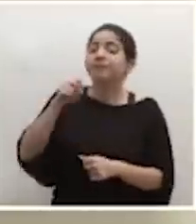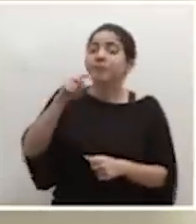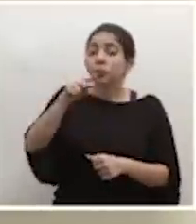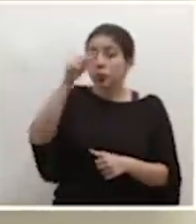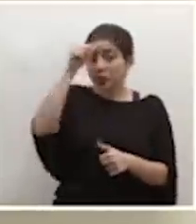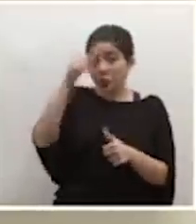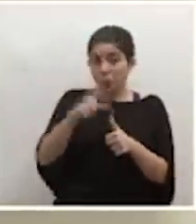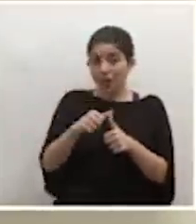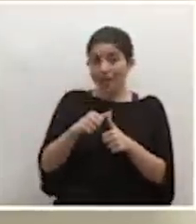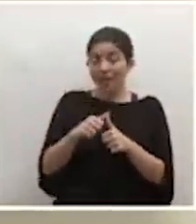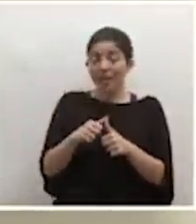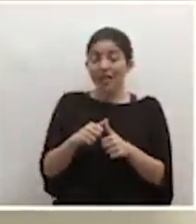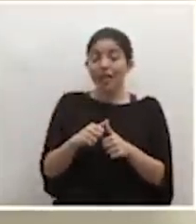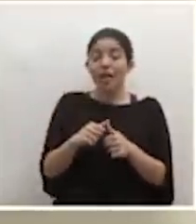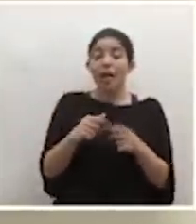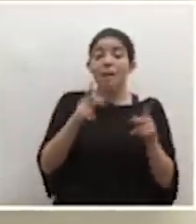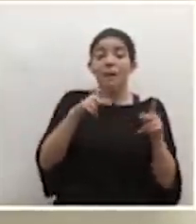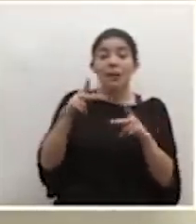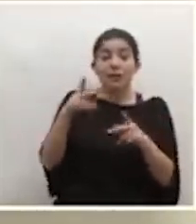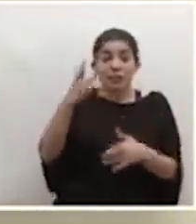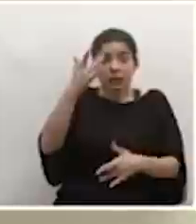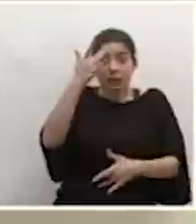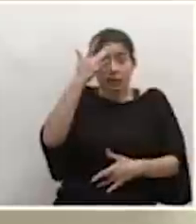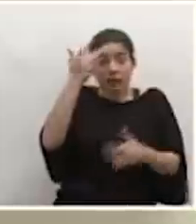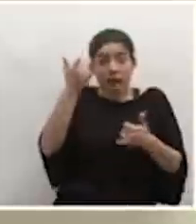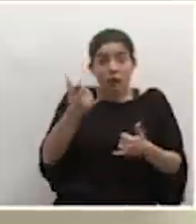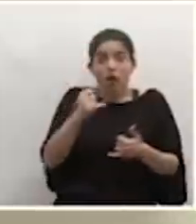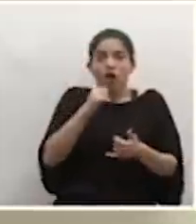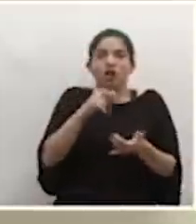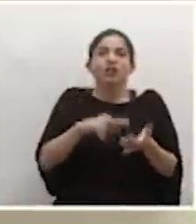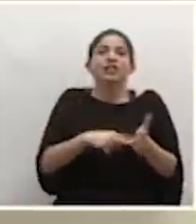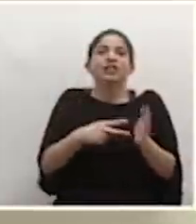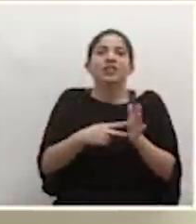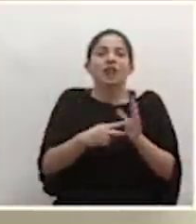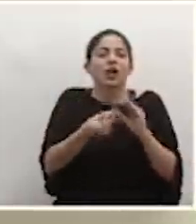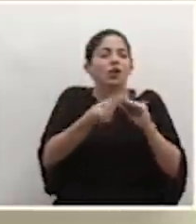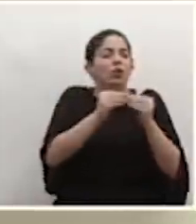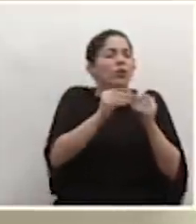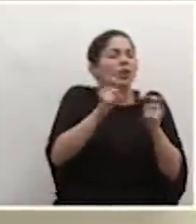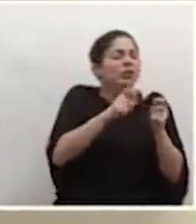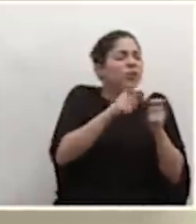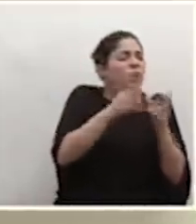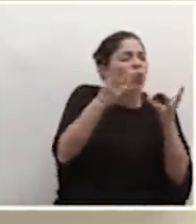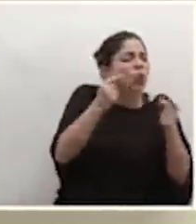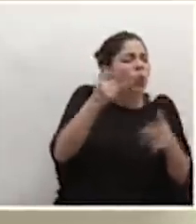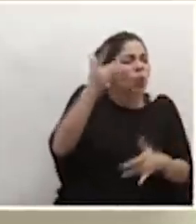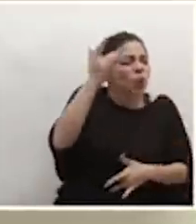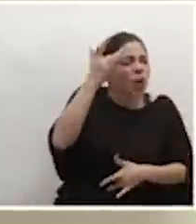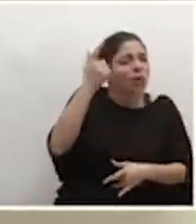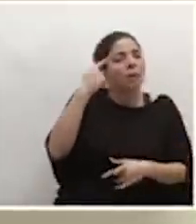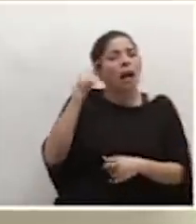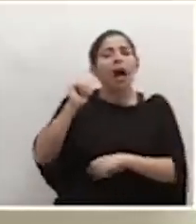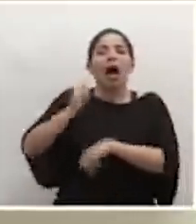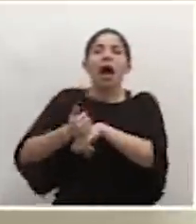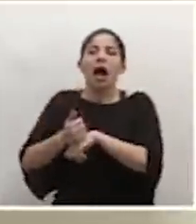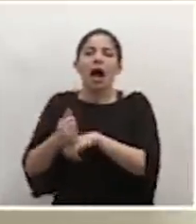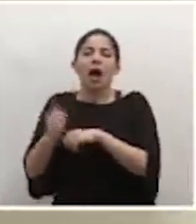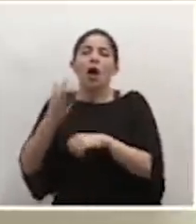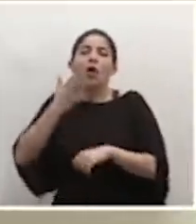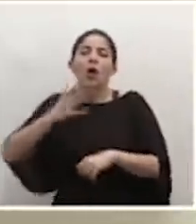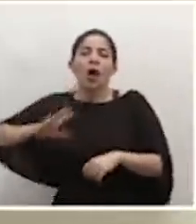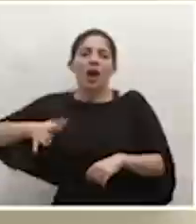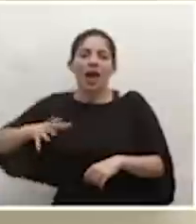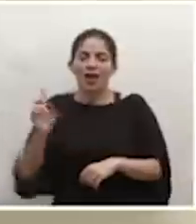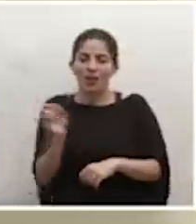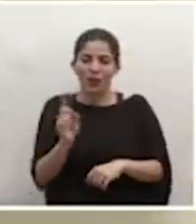también que el asunto de tener casos activos no es tampoco de tener una cifra exacta de casos activos para que se declare en alerta anaranjada,